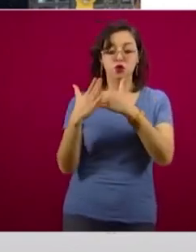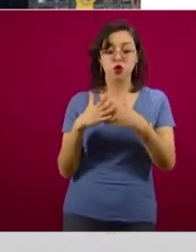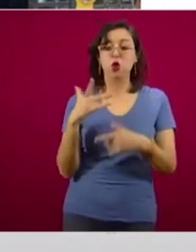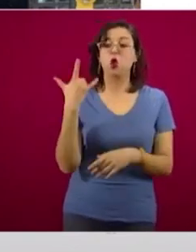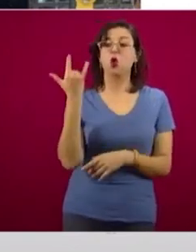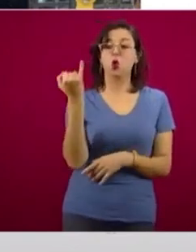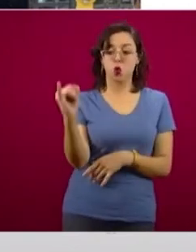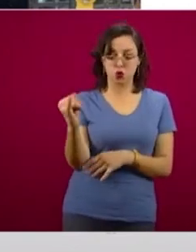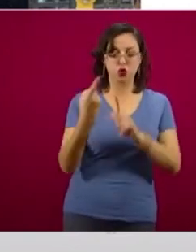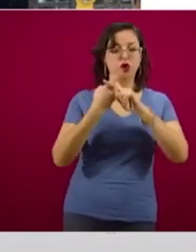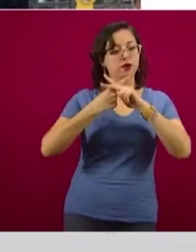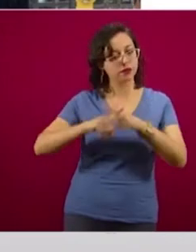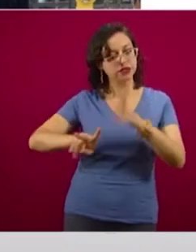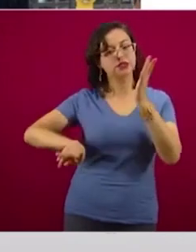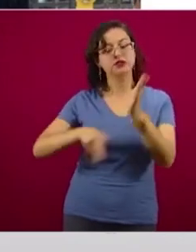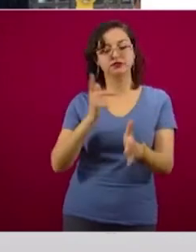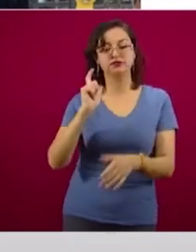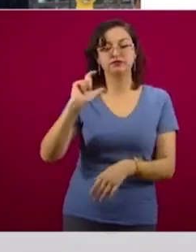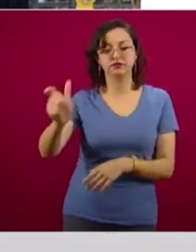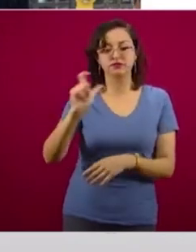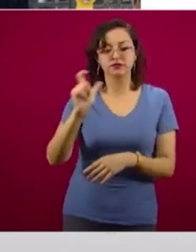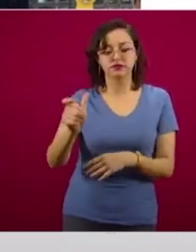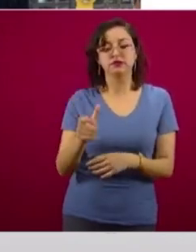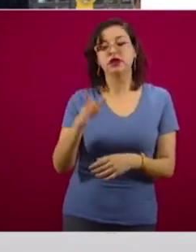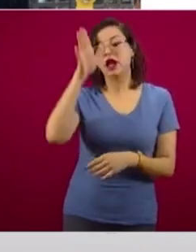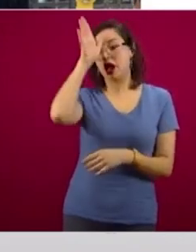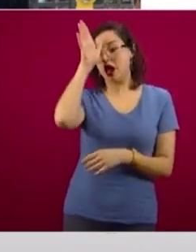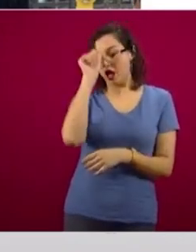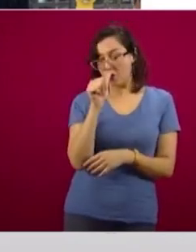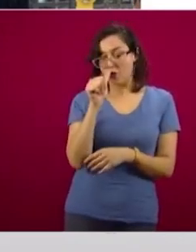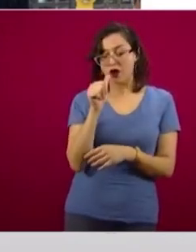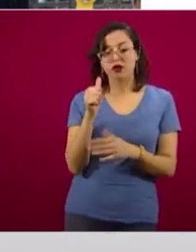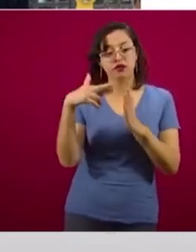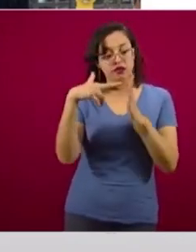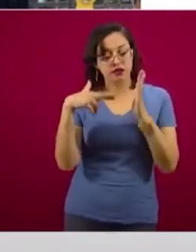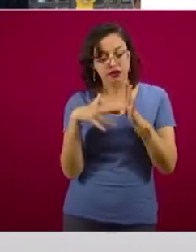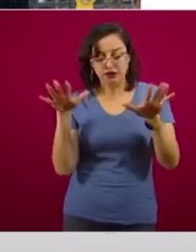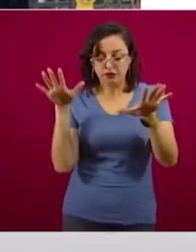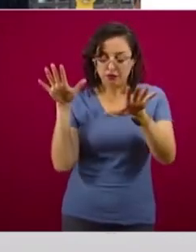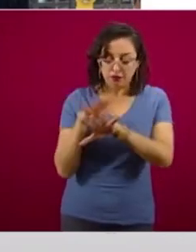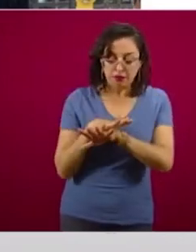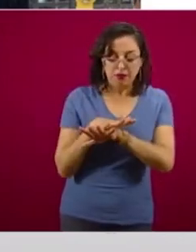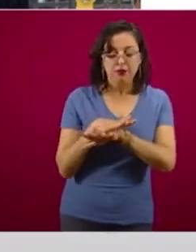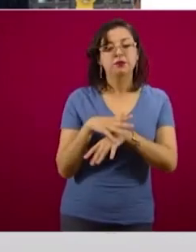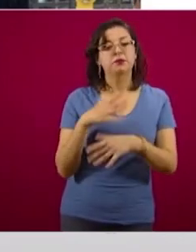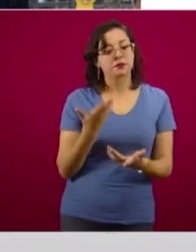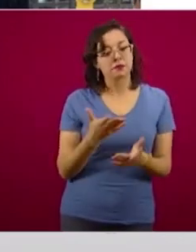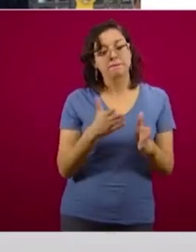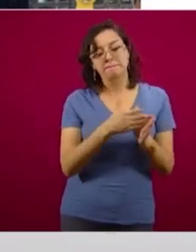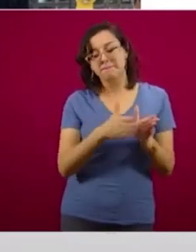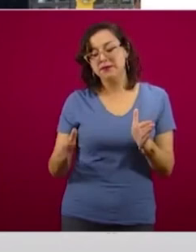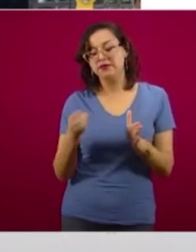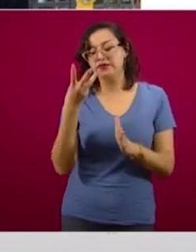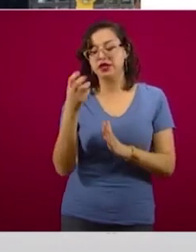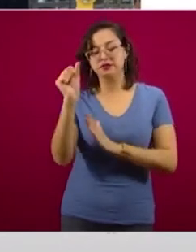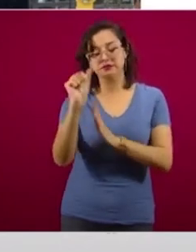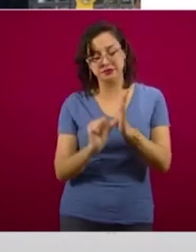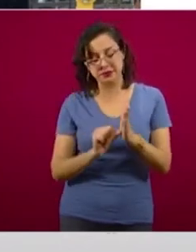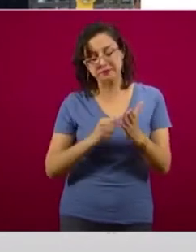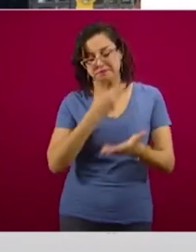julio. Entonces, se están dando, por eso se hizo un acuerdo modificatorio a las reglas de operación y se están dando estos tres meses de gracia.